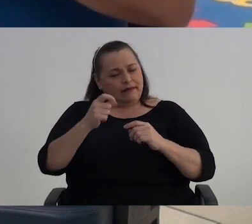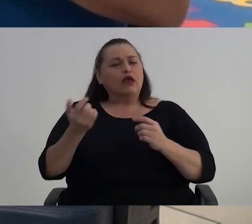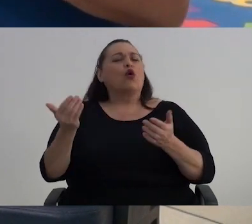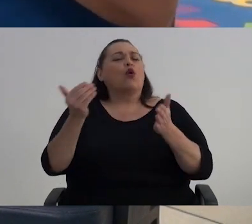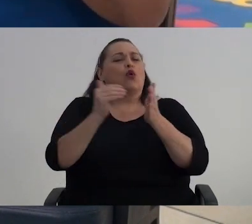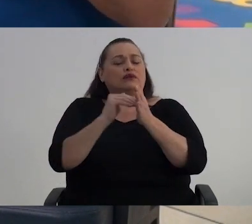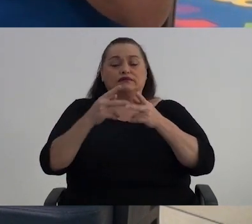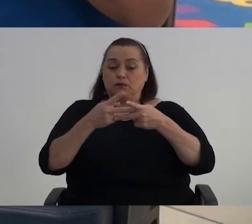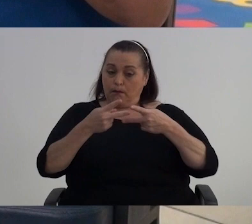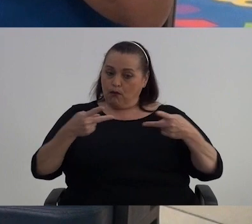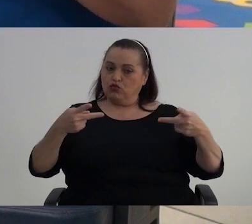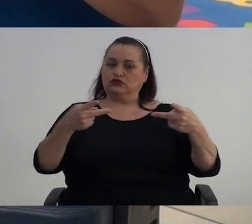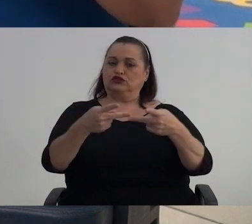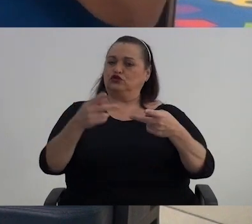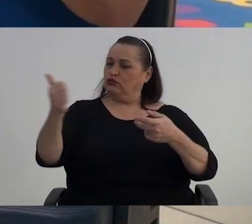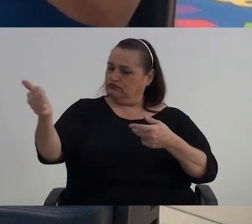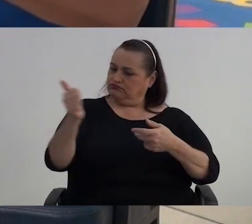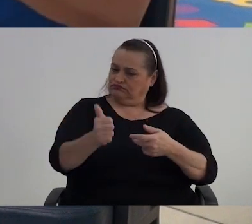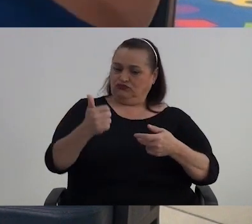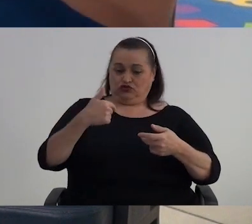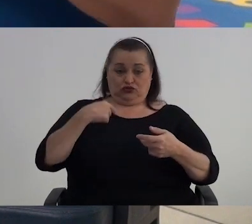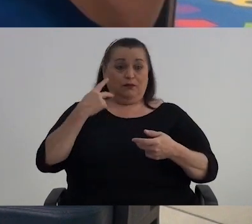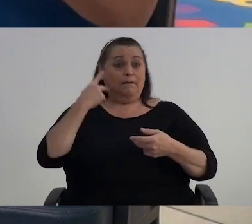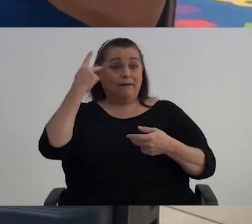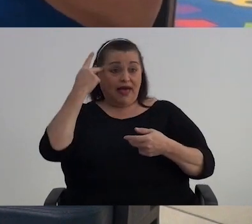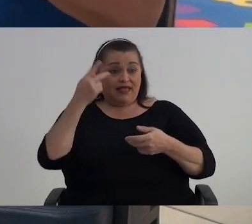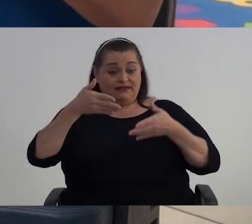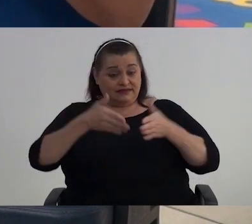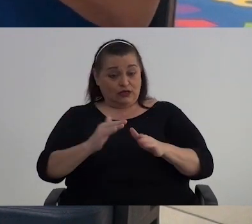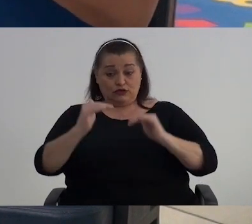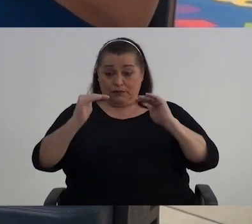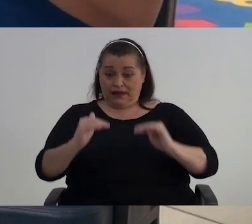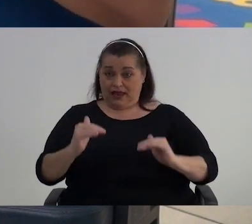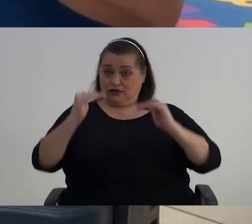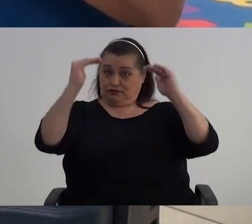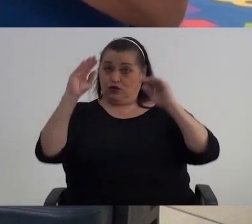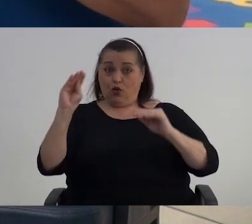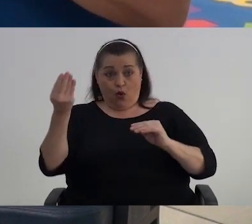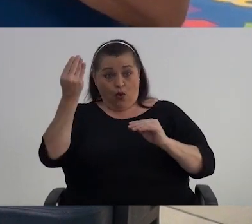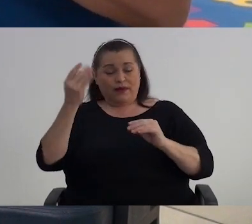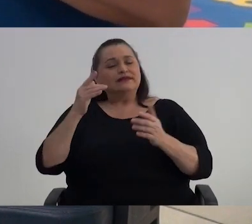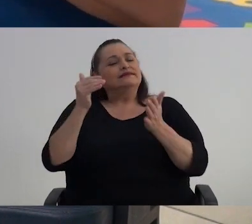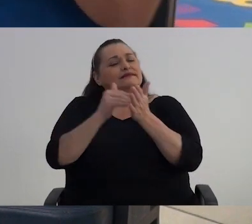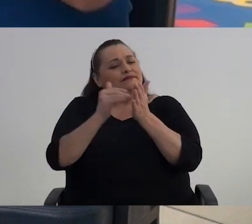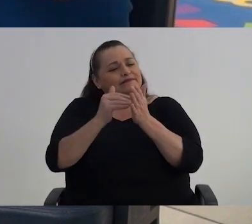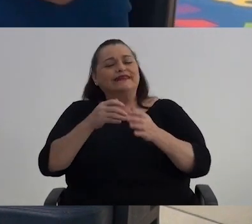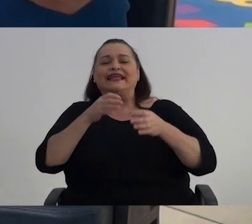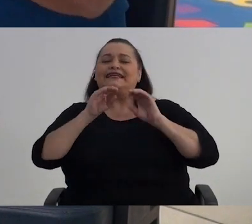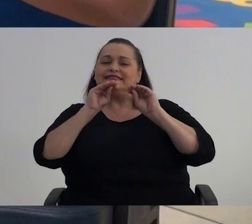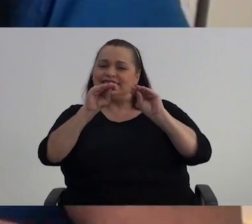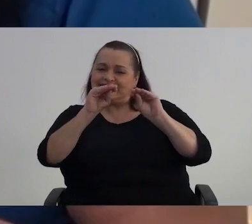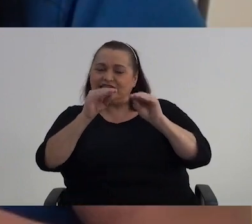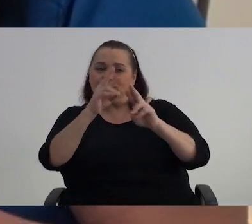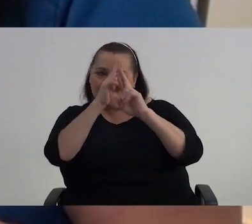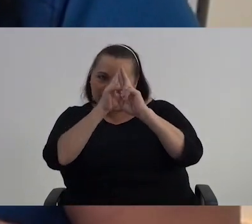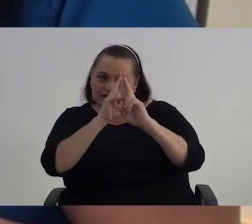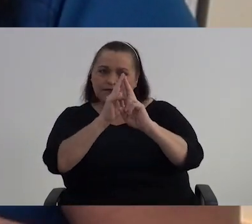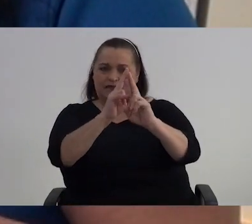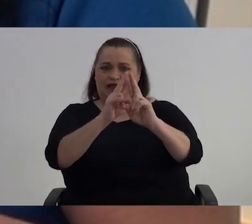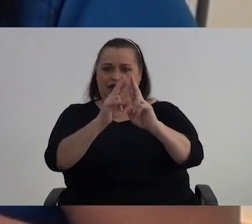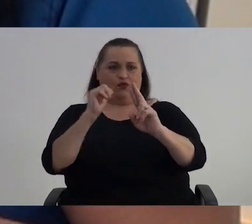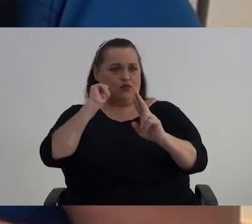posesionar Nosotros como padres de hijos pequeños O de hijos jóvenes, adolescentes A volver a enseñarles el respeto que merecen